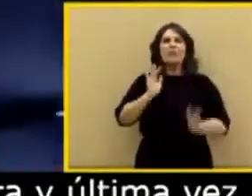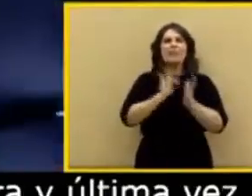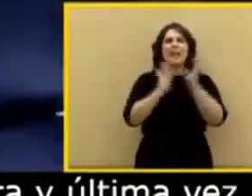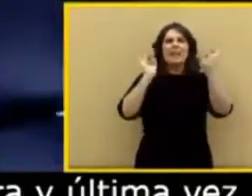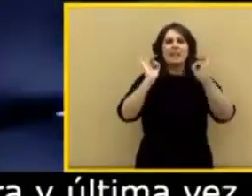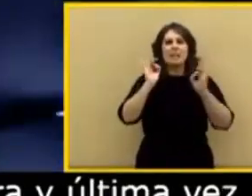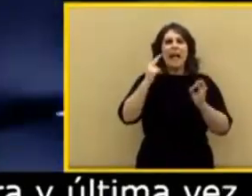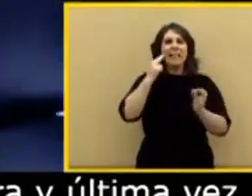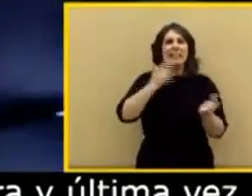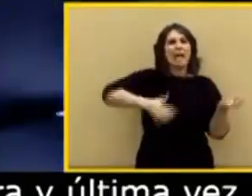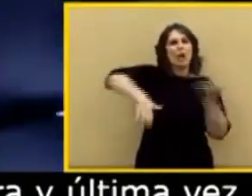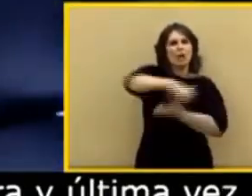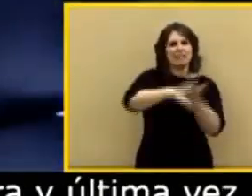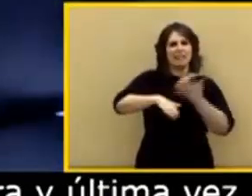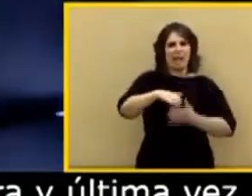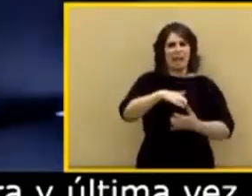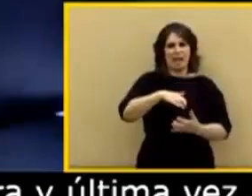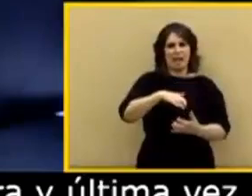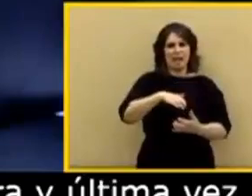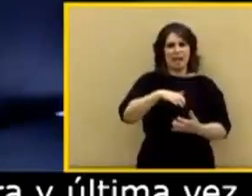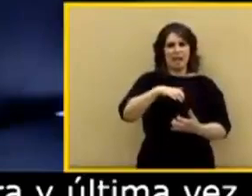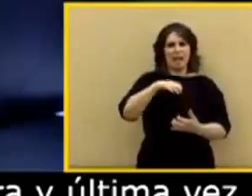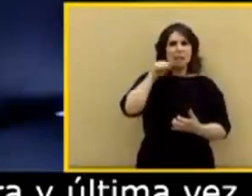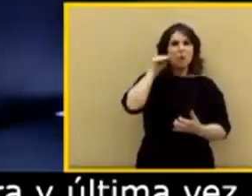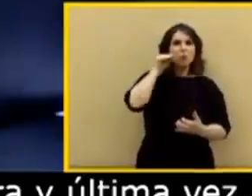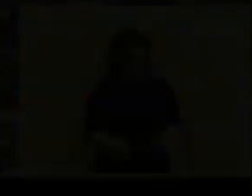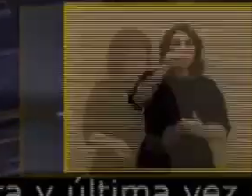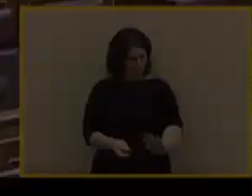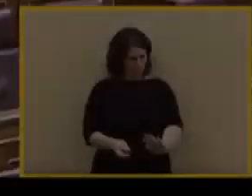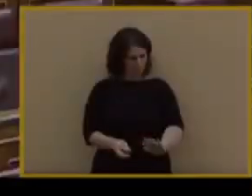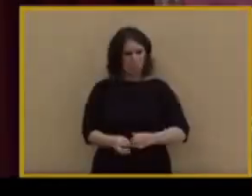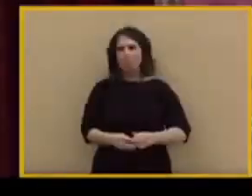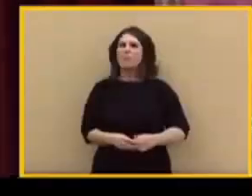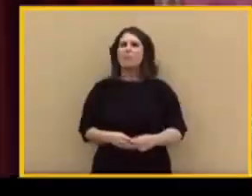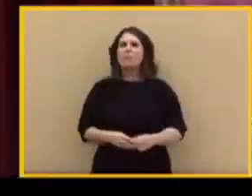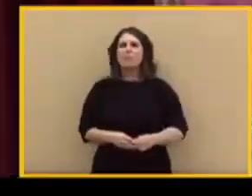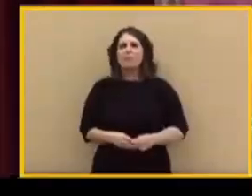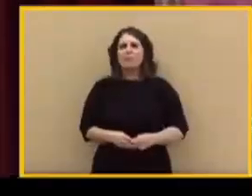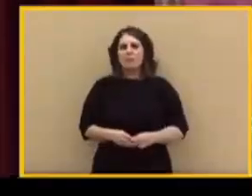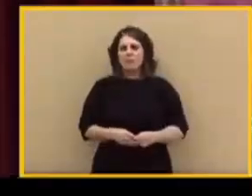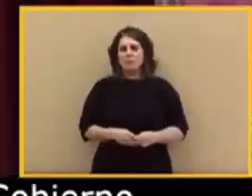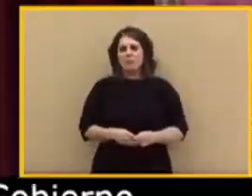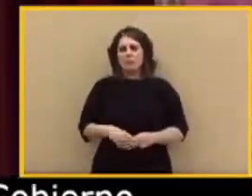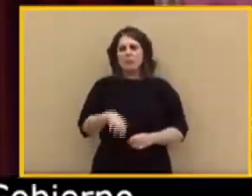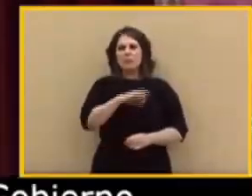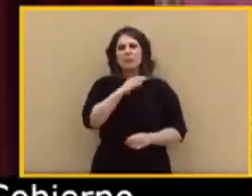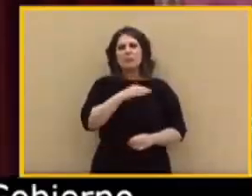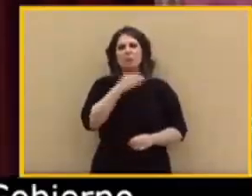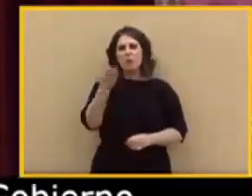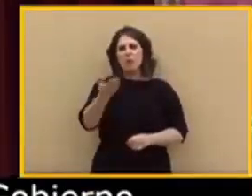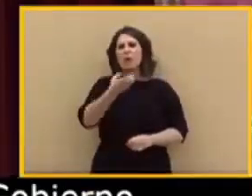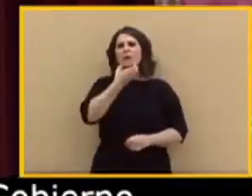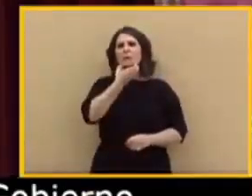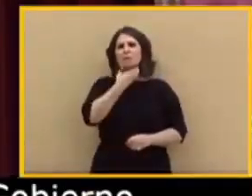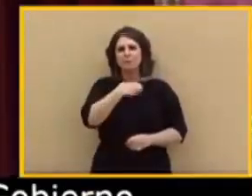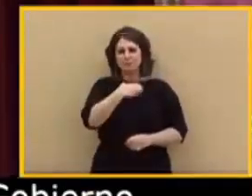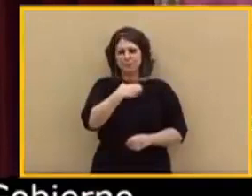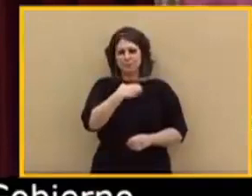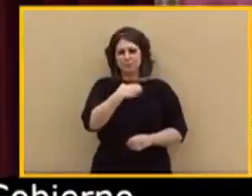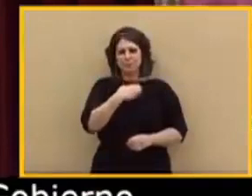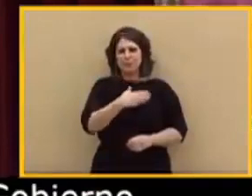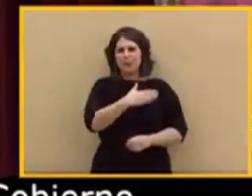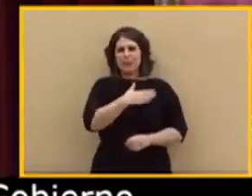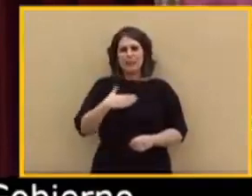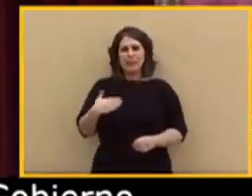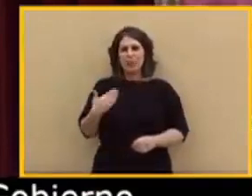aristocracia pertenece usted, a la del crimen político. Señora Álvarez de Toledo, quiero pedirle,